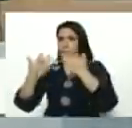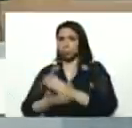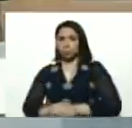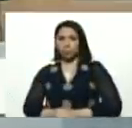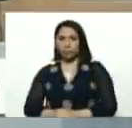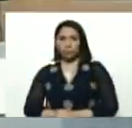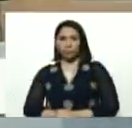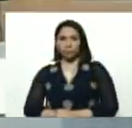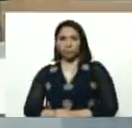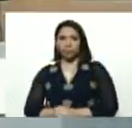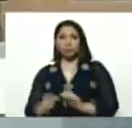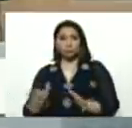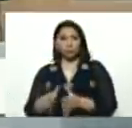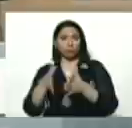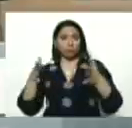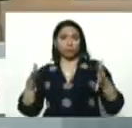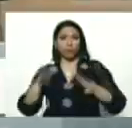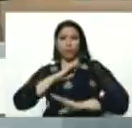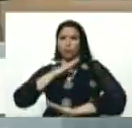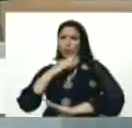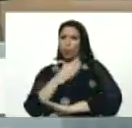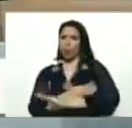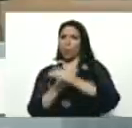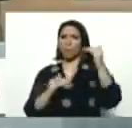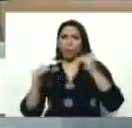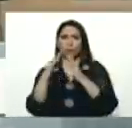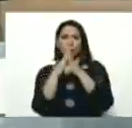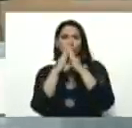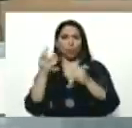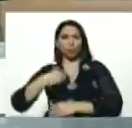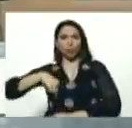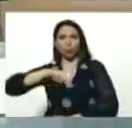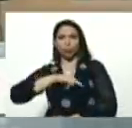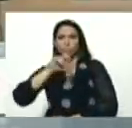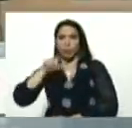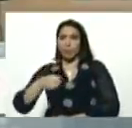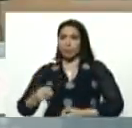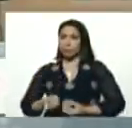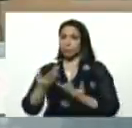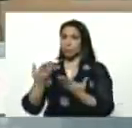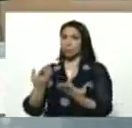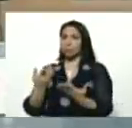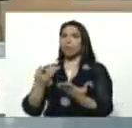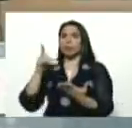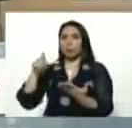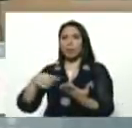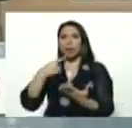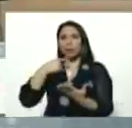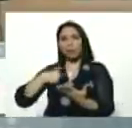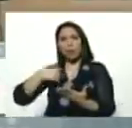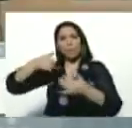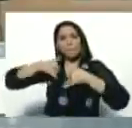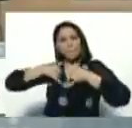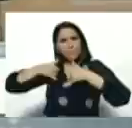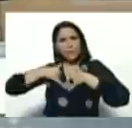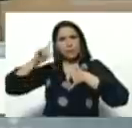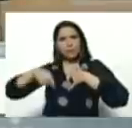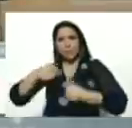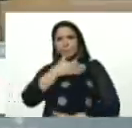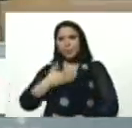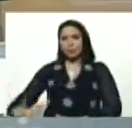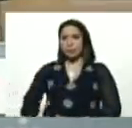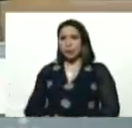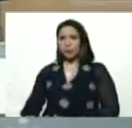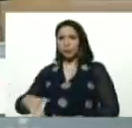y tiene una gran fuerza moral, para todos nosotros, pero se lo digo para mí, como presidente, del Partido